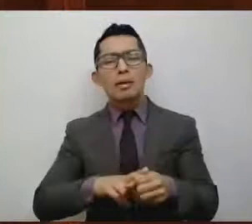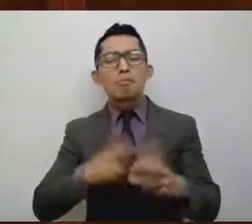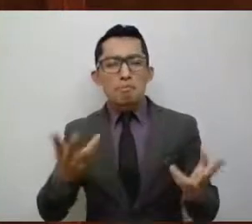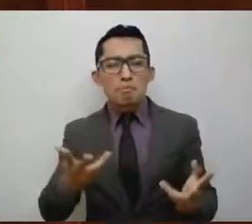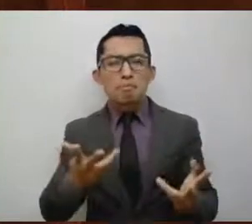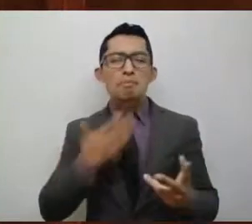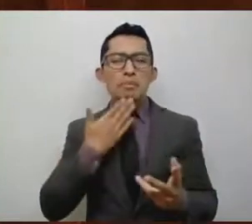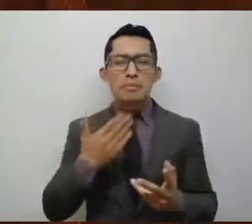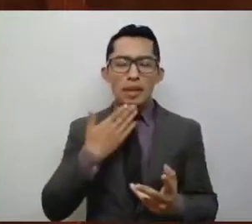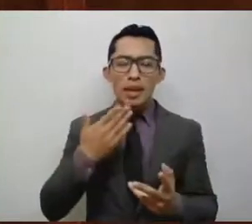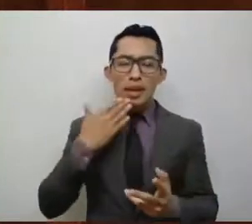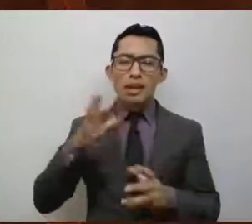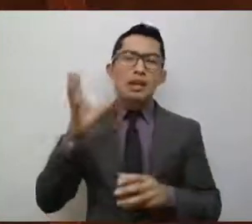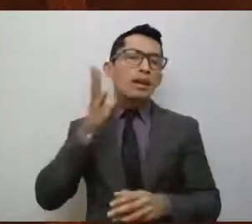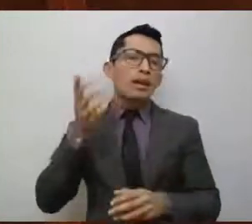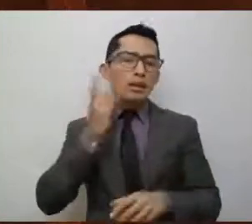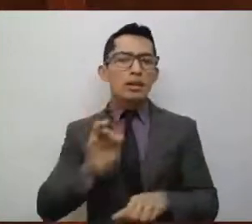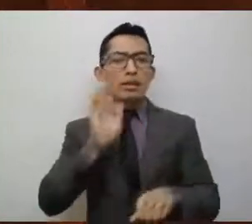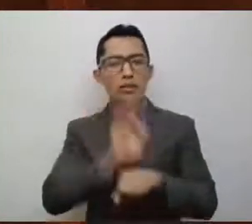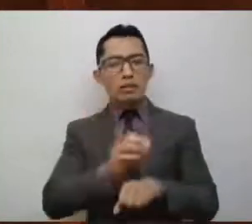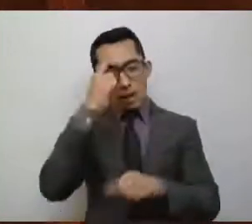pro de los ciclistas y tan segundes.